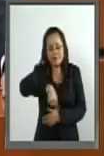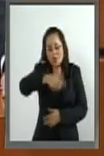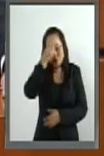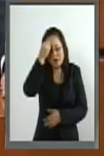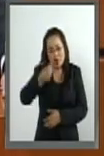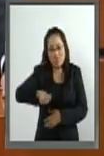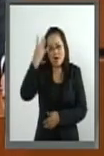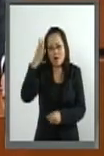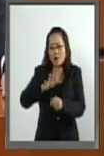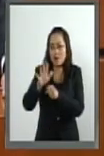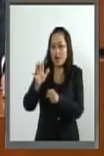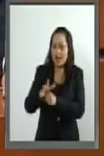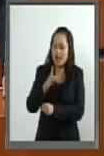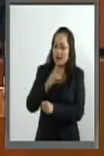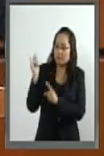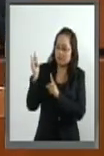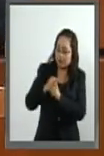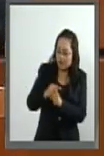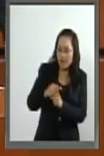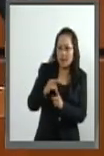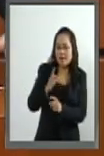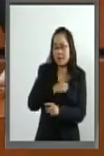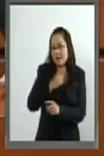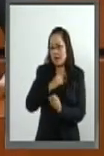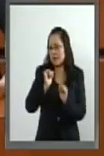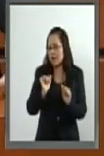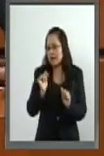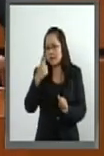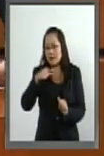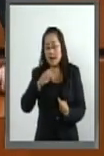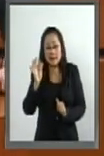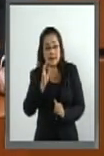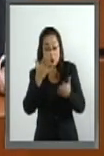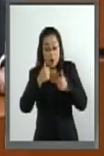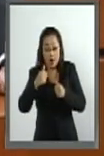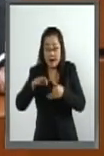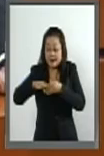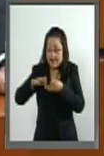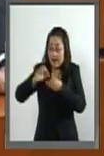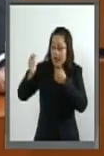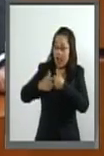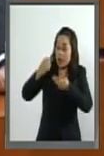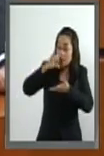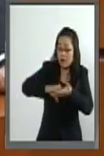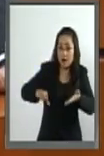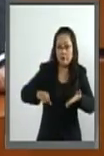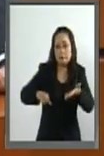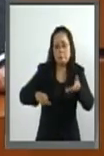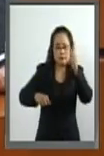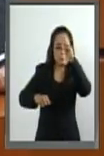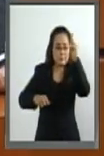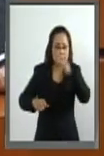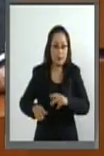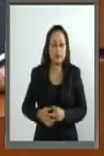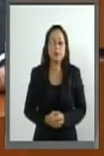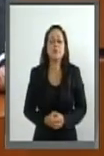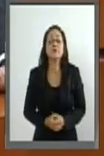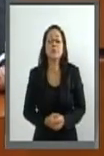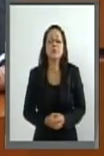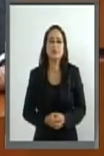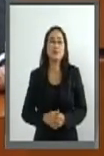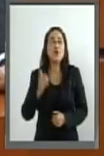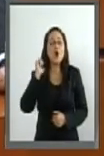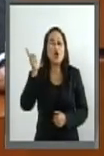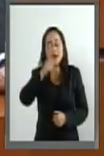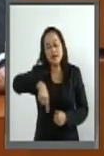de que se tienen que proteger y más si no tienen al alcance estos insumos. Ojalá y lo